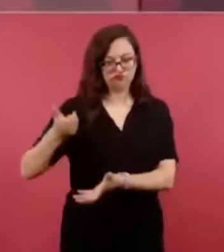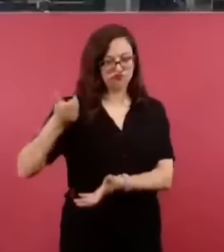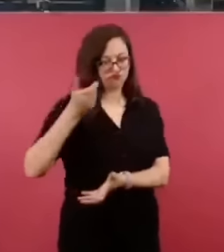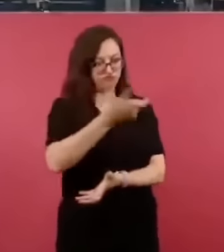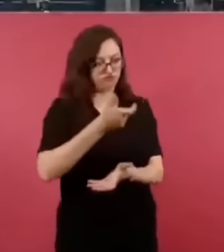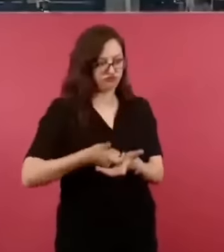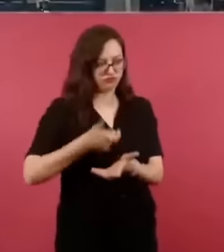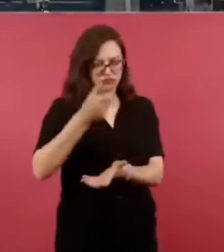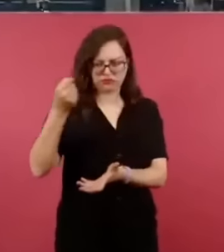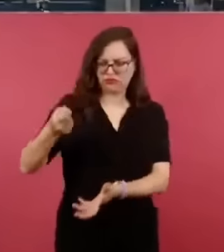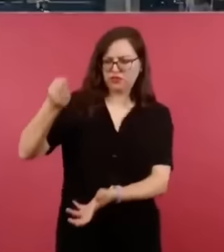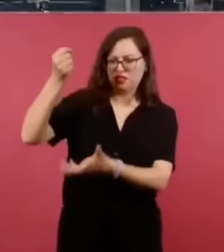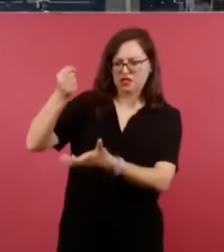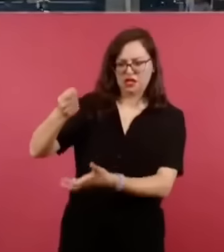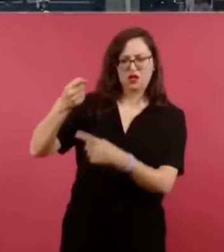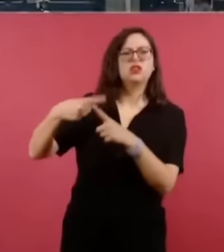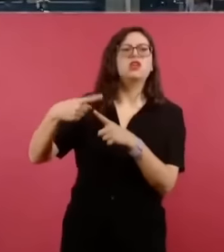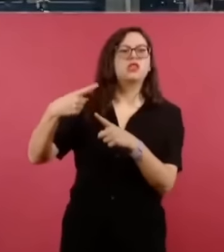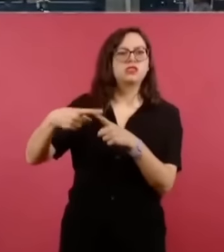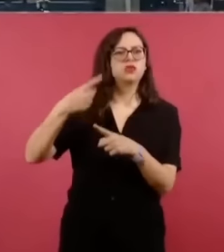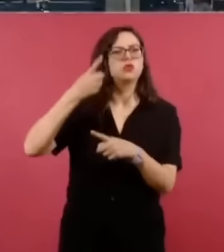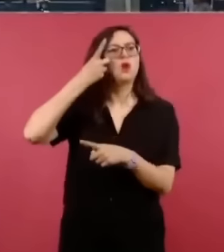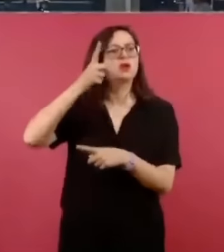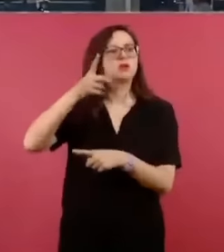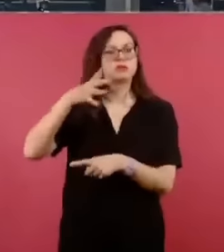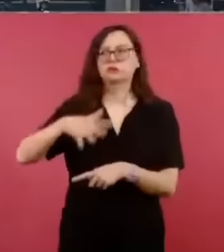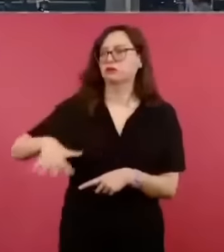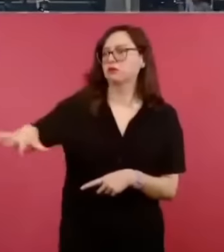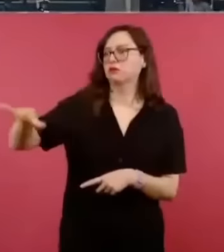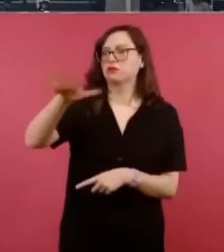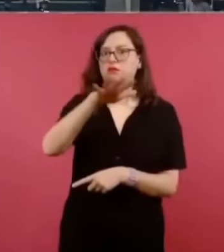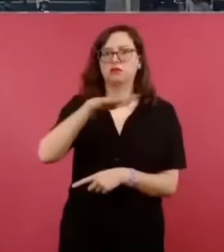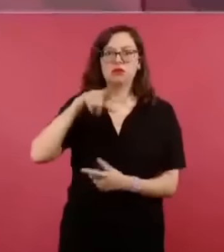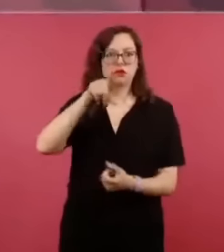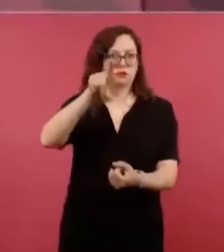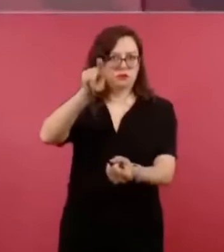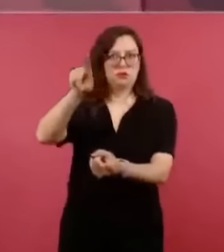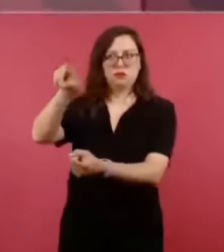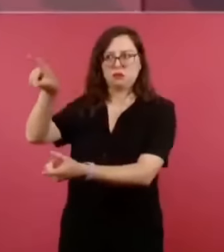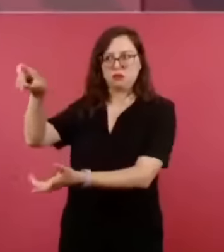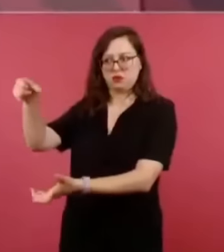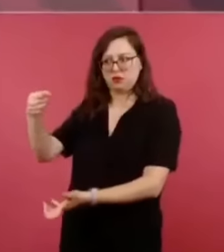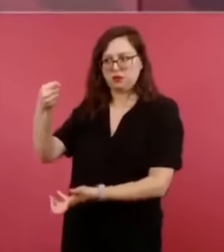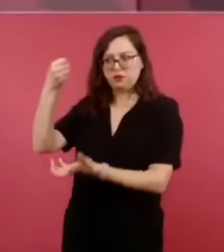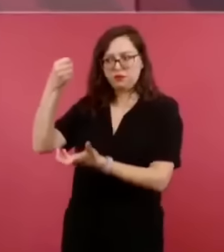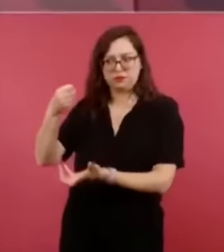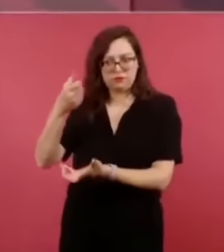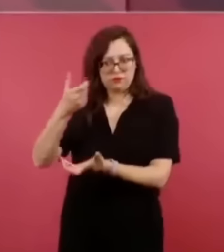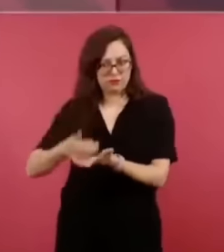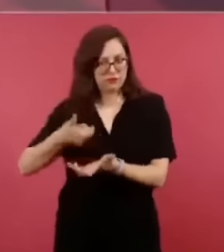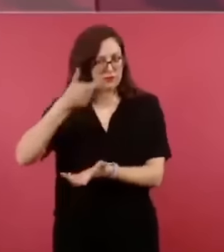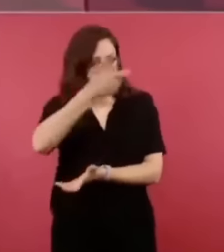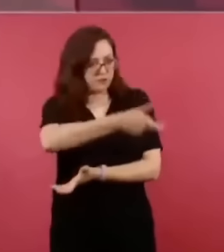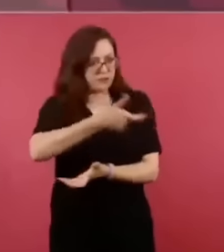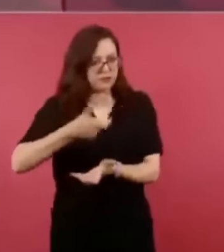o por qué